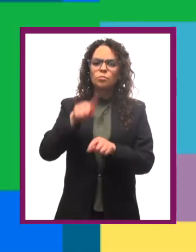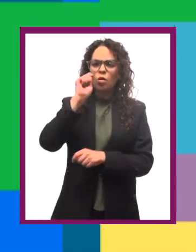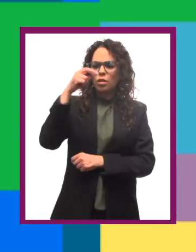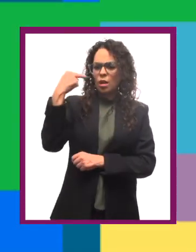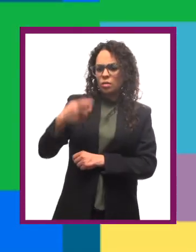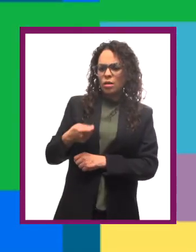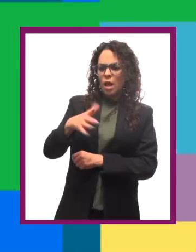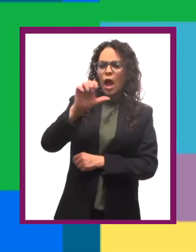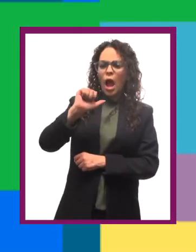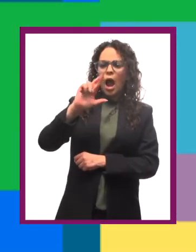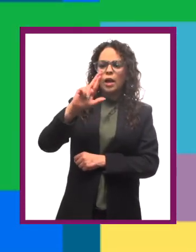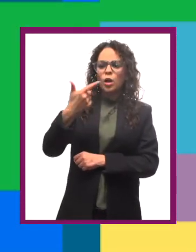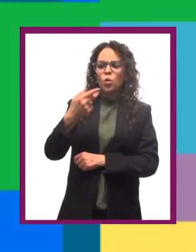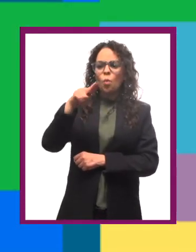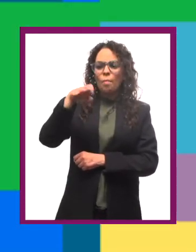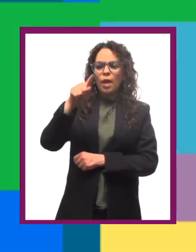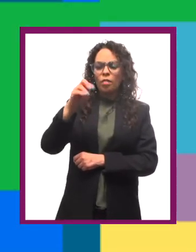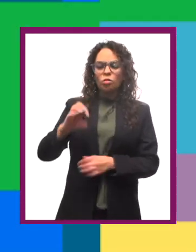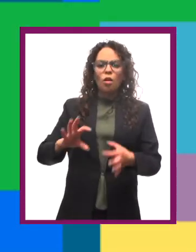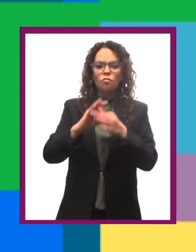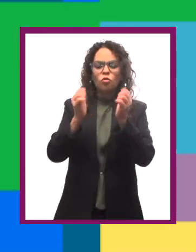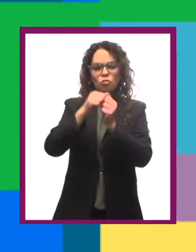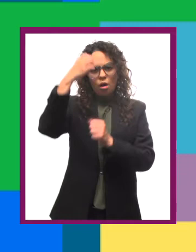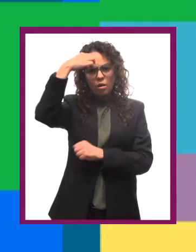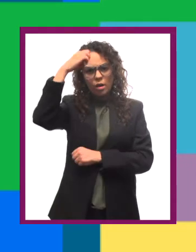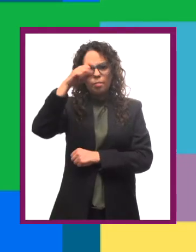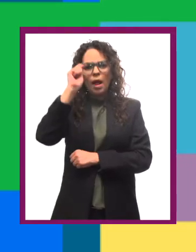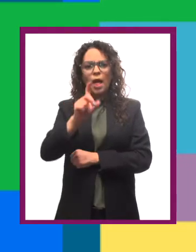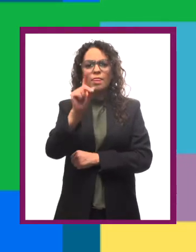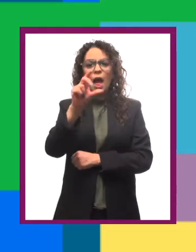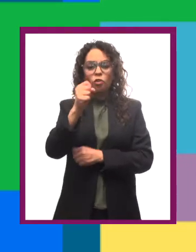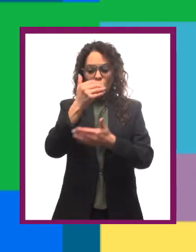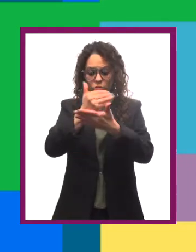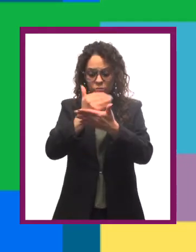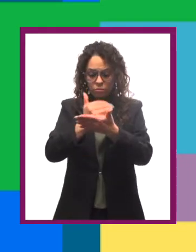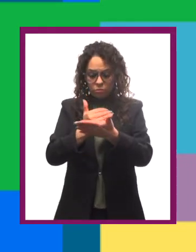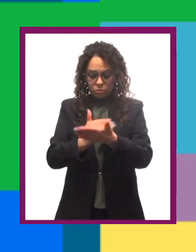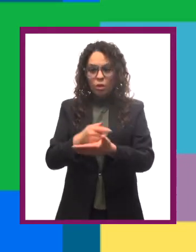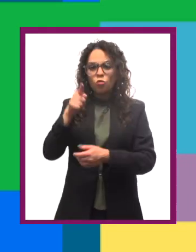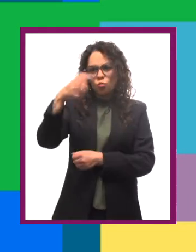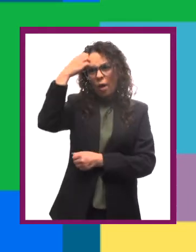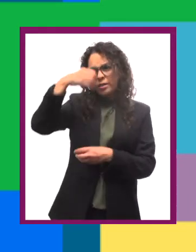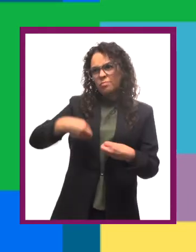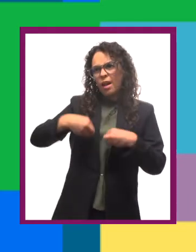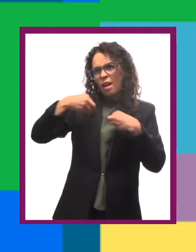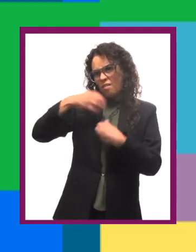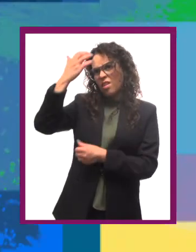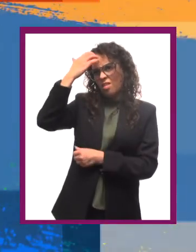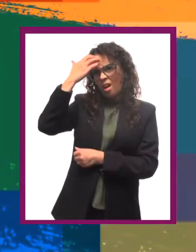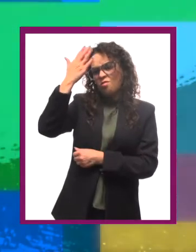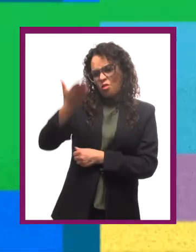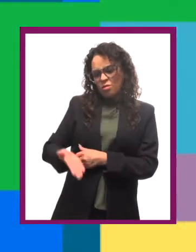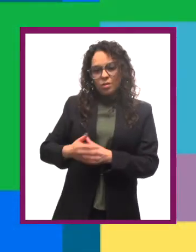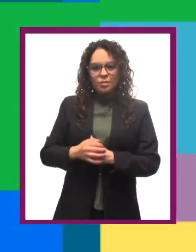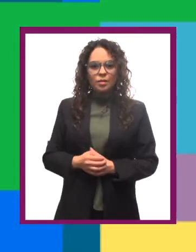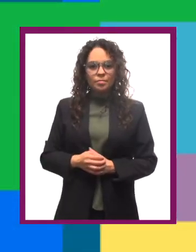También llamado argumento basado en la experiencia se basa fundamentalmente en los datos y experiencias vividas